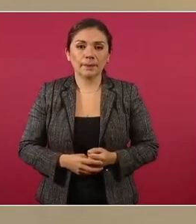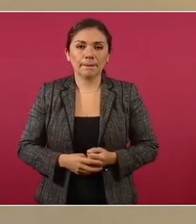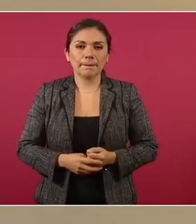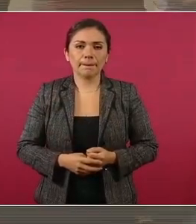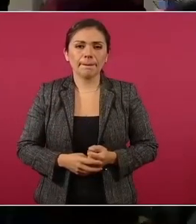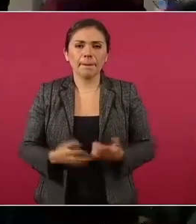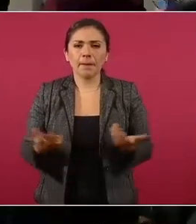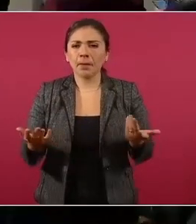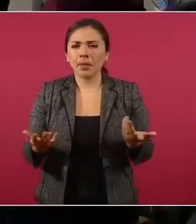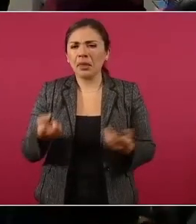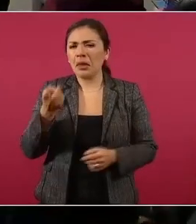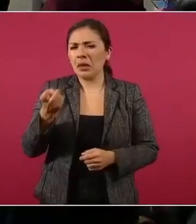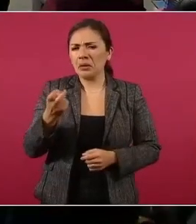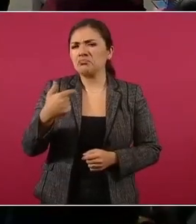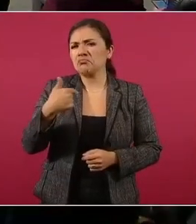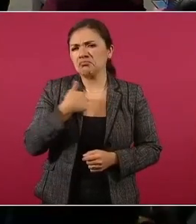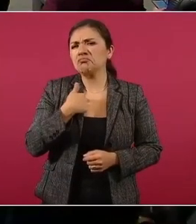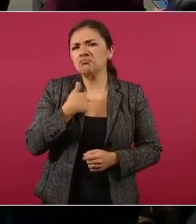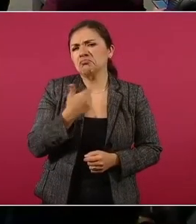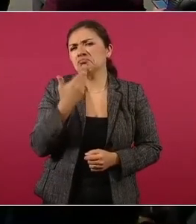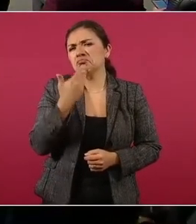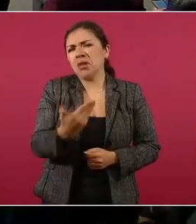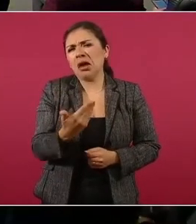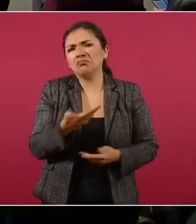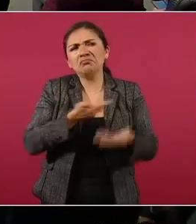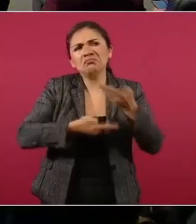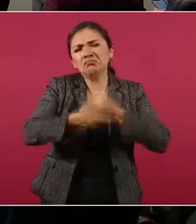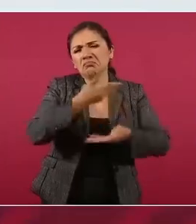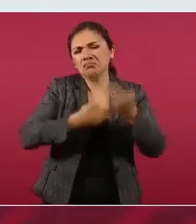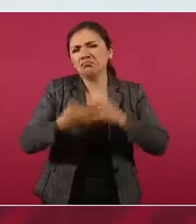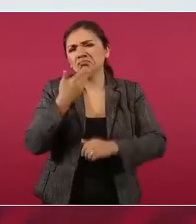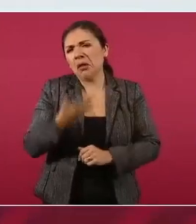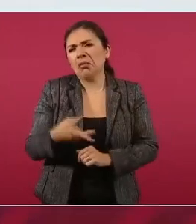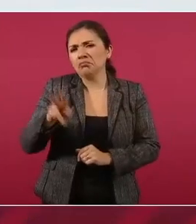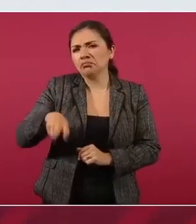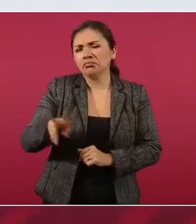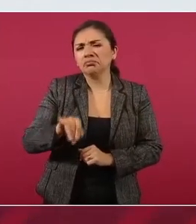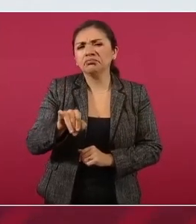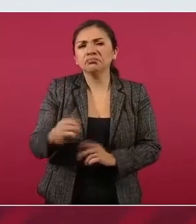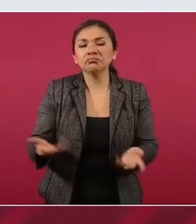Nosotros nos vamos bien, Y la verdad,